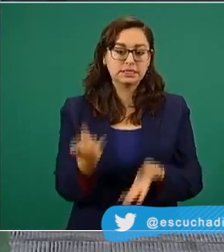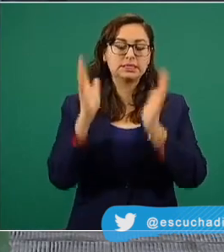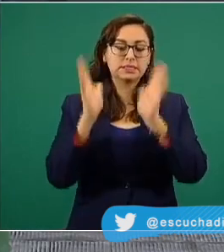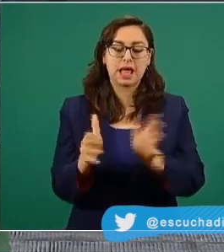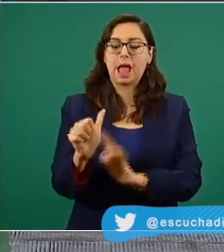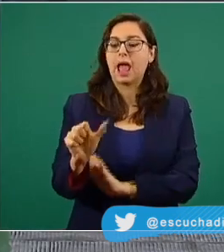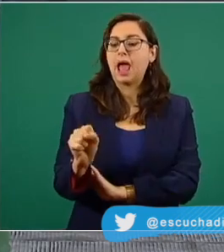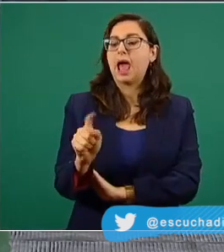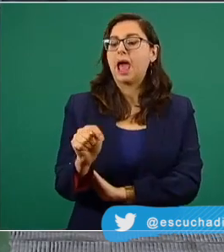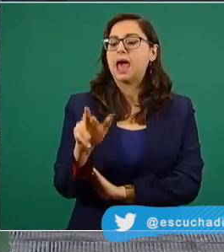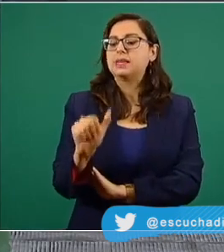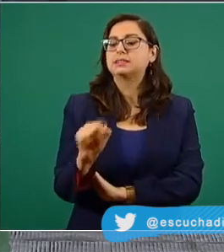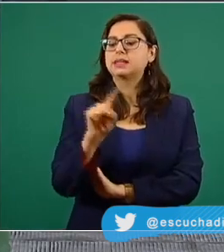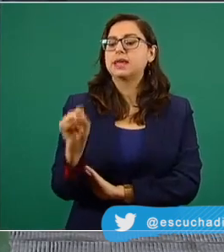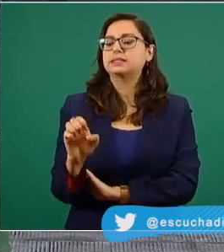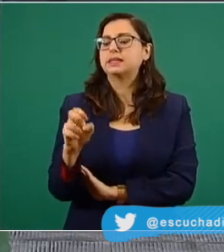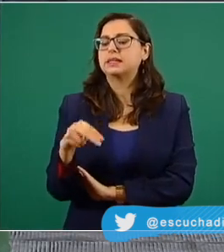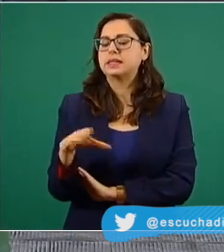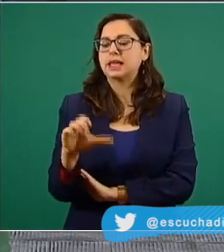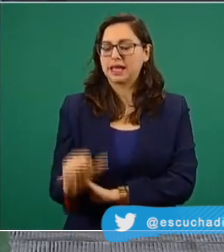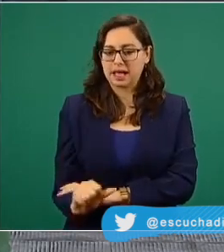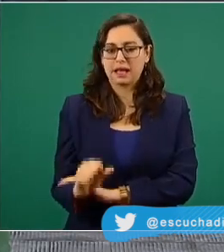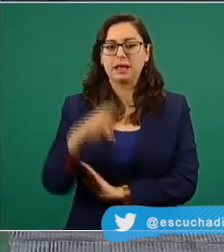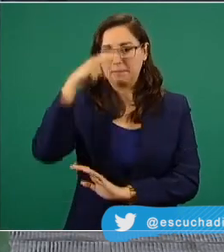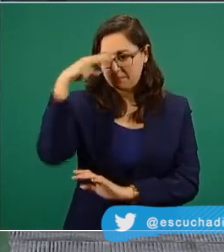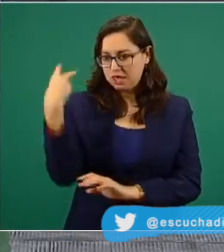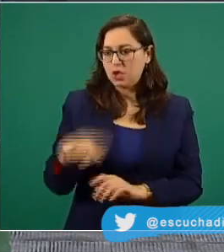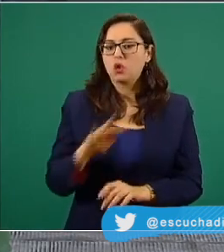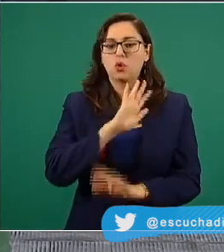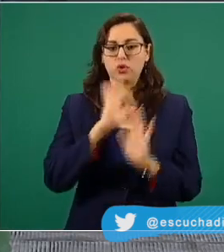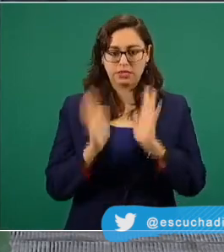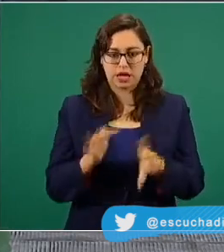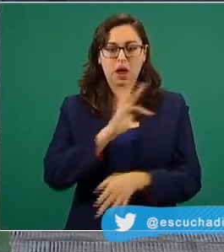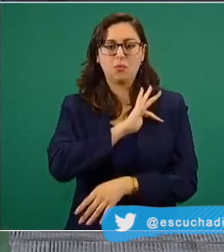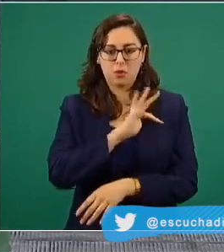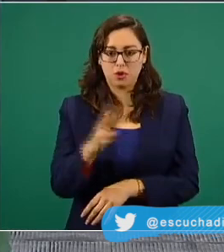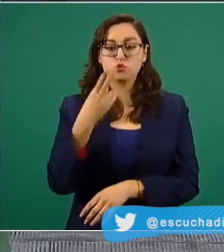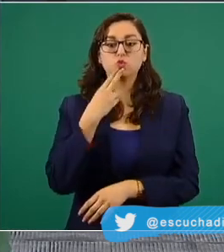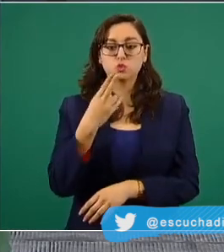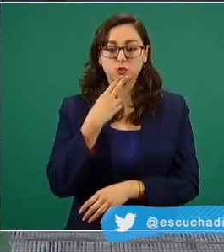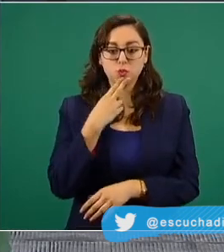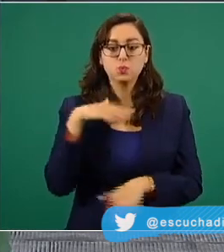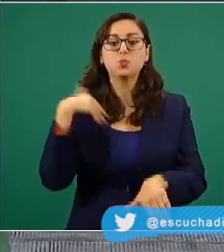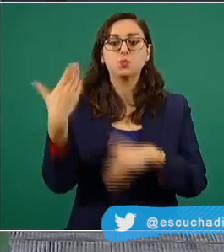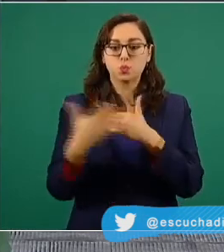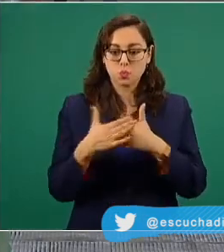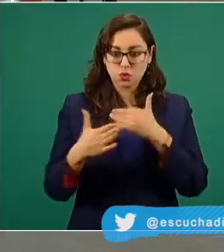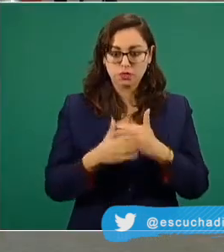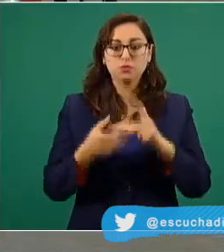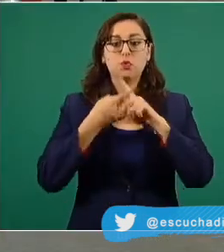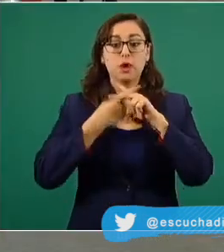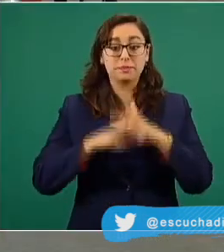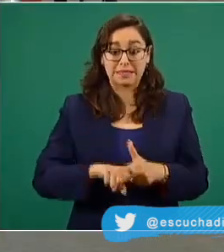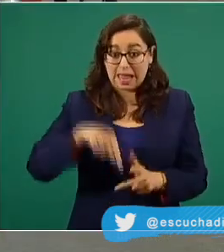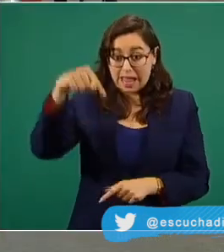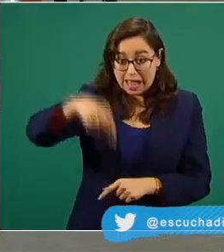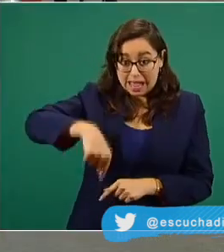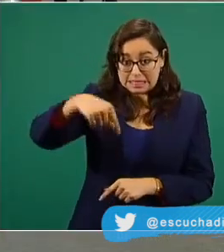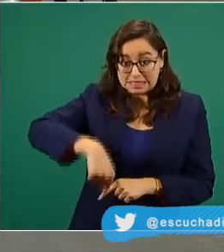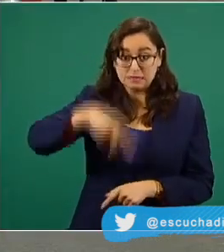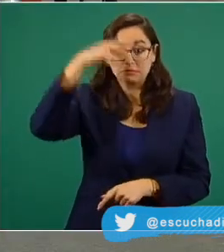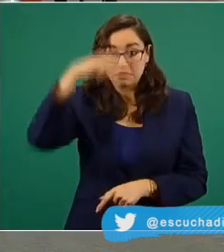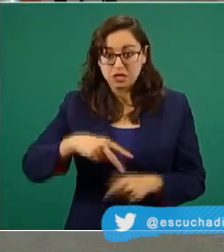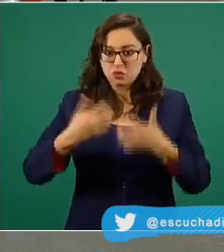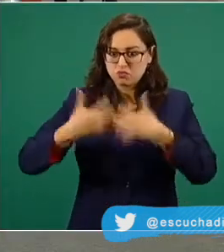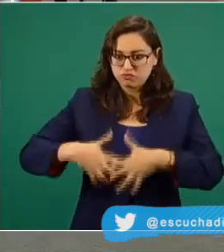vacuna aprobada en México y ya muy próximamente iniciarán la producción en nuestro país para